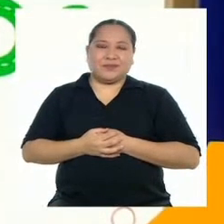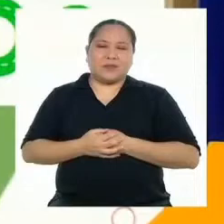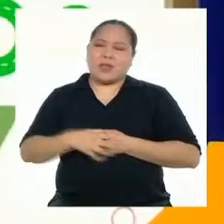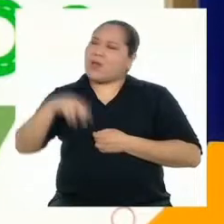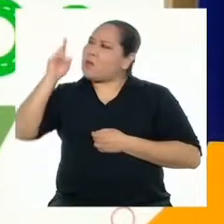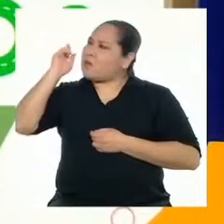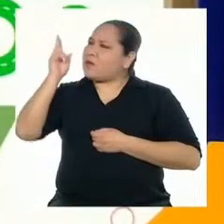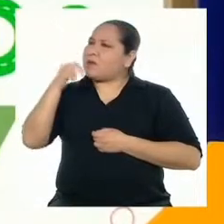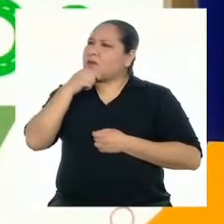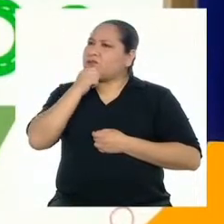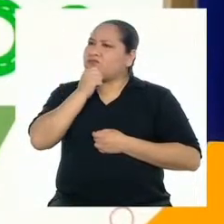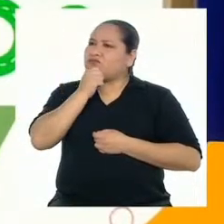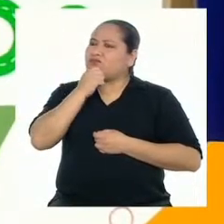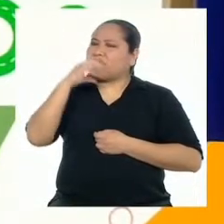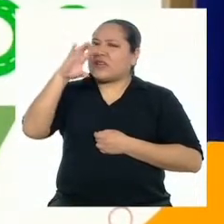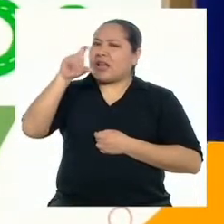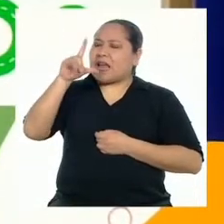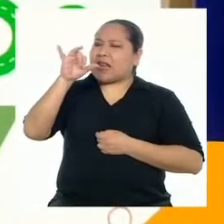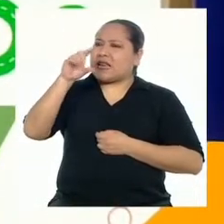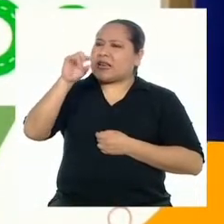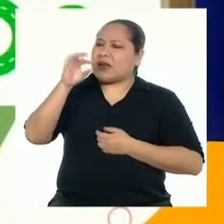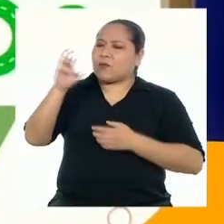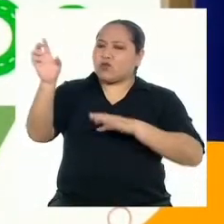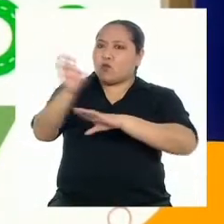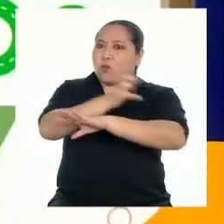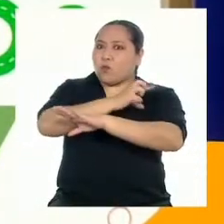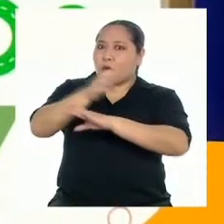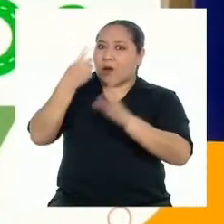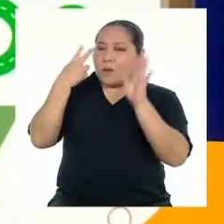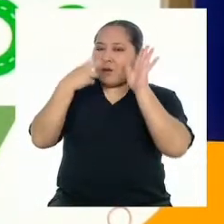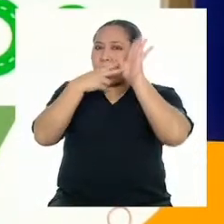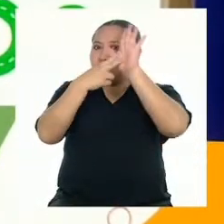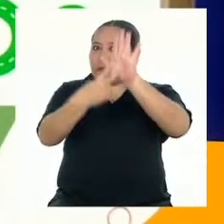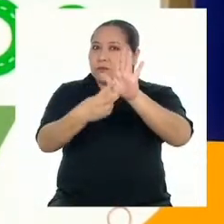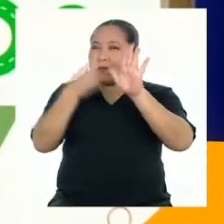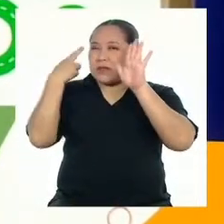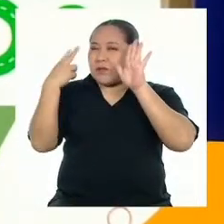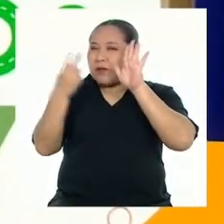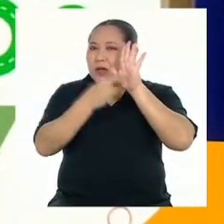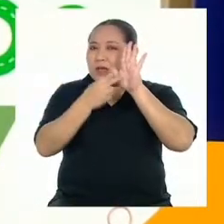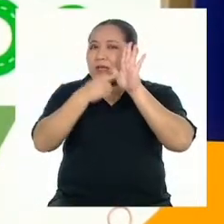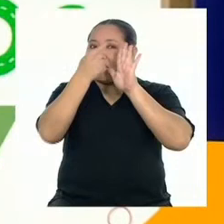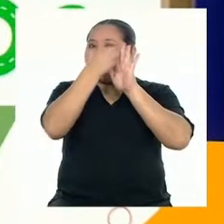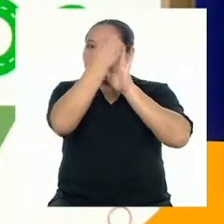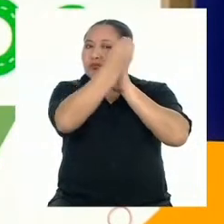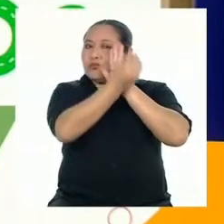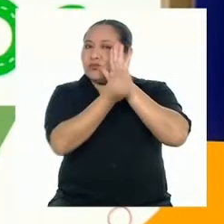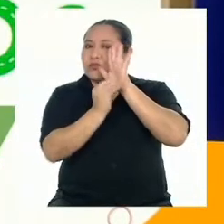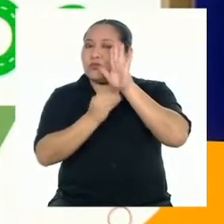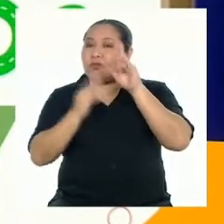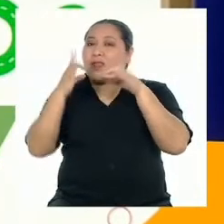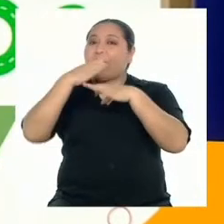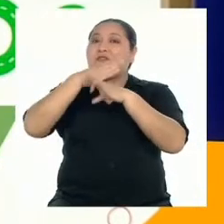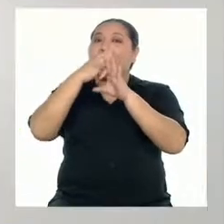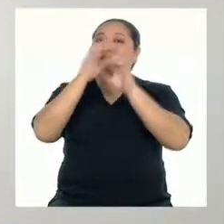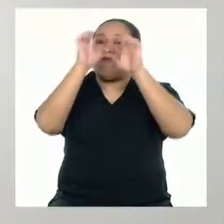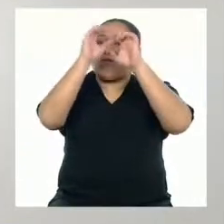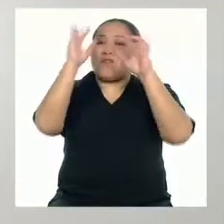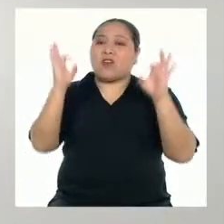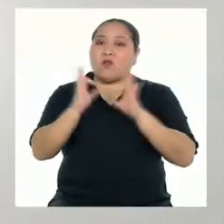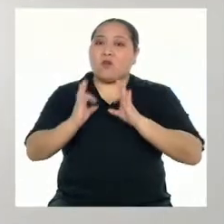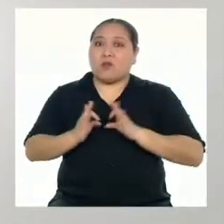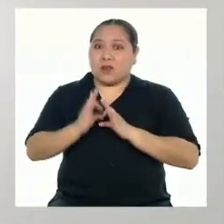Profesora, un caligrama es un poema visual en el cual los versos o palabras que lo componen forman una figura acerca de lo que trata, ¿cierto?